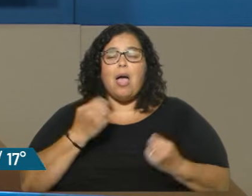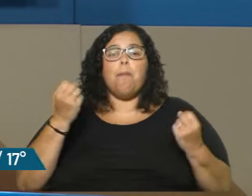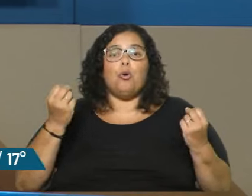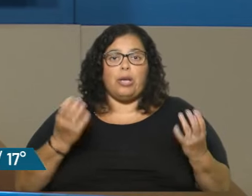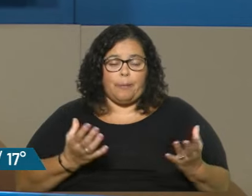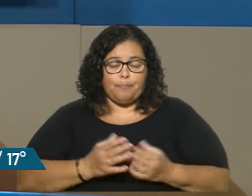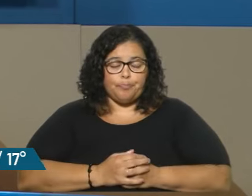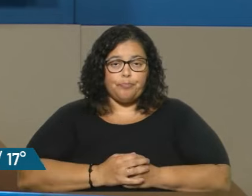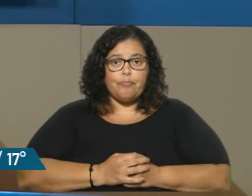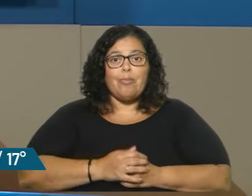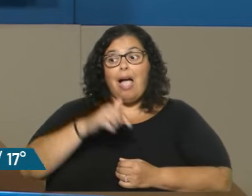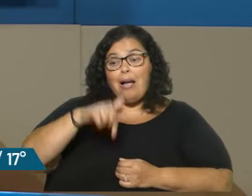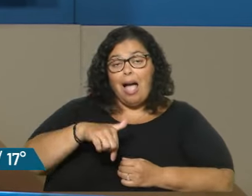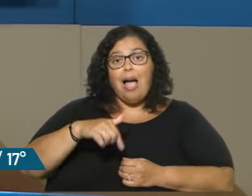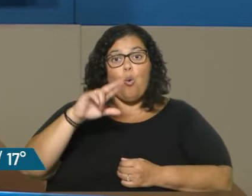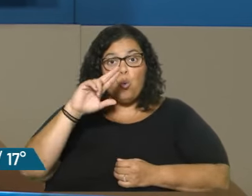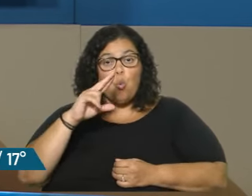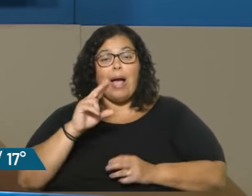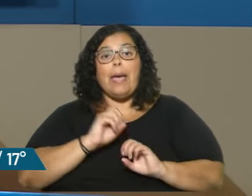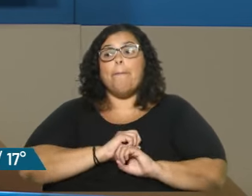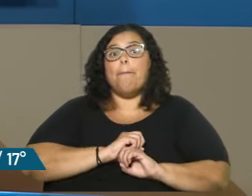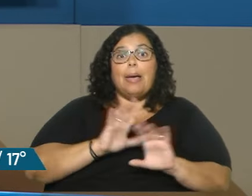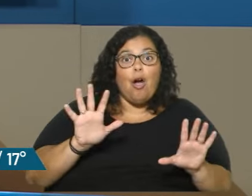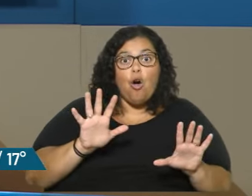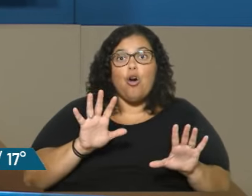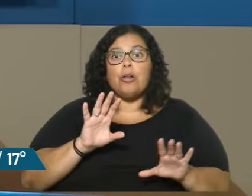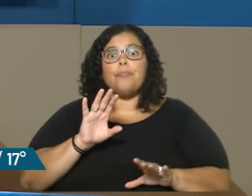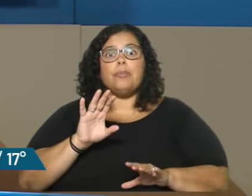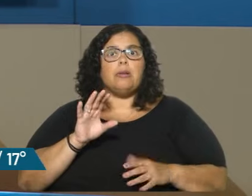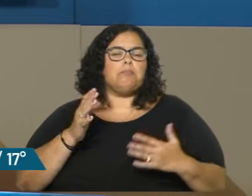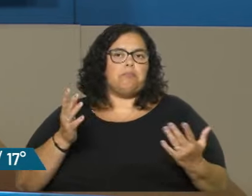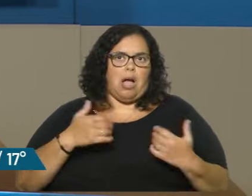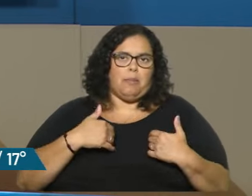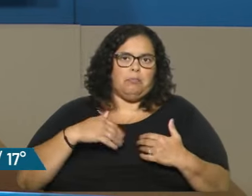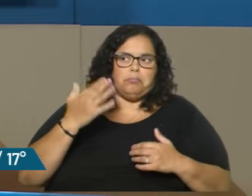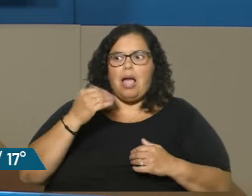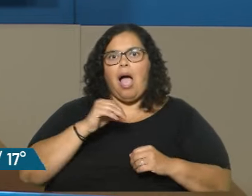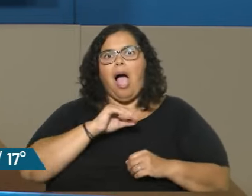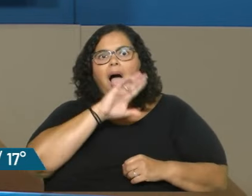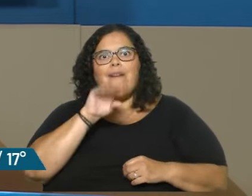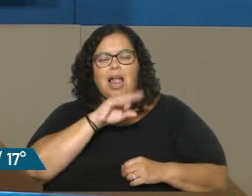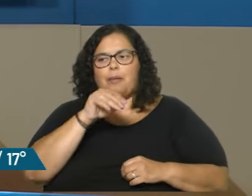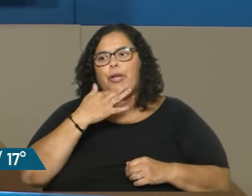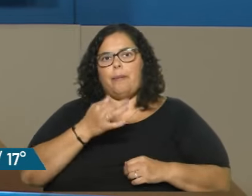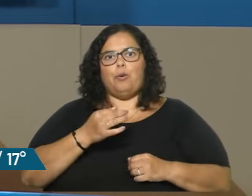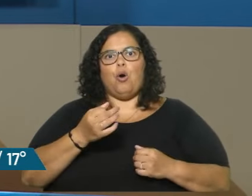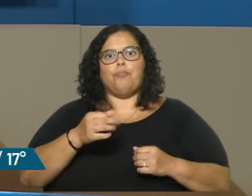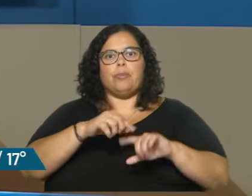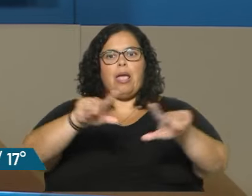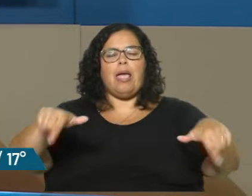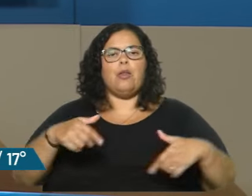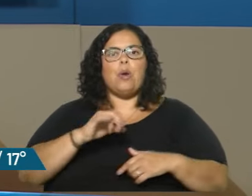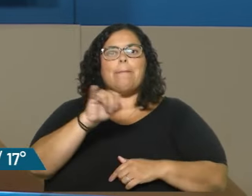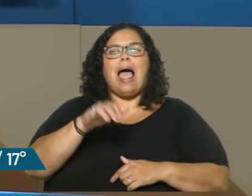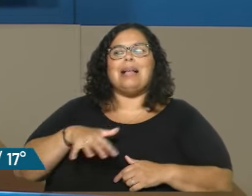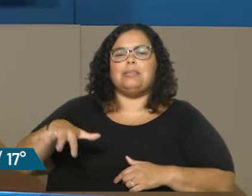vale más... O sea, es peor hablar en una plaza, lo digo porque me pasó a mí, hablar en una plaza de San Fernando,